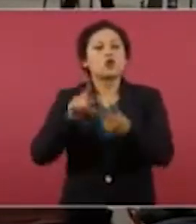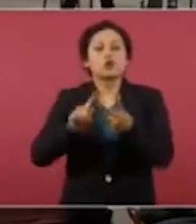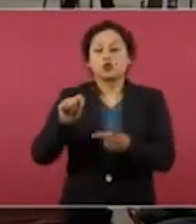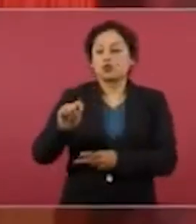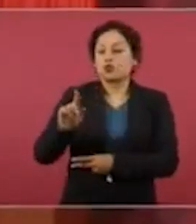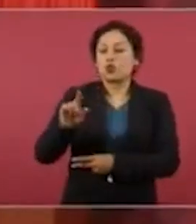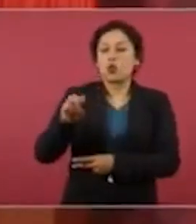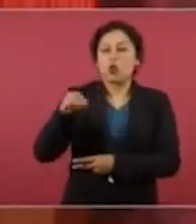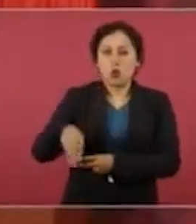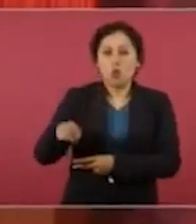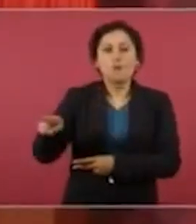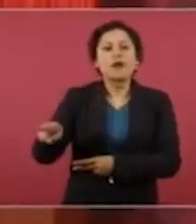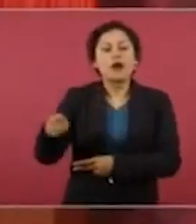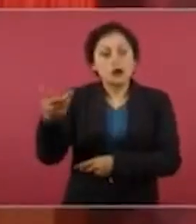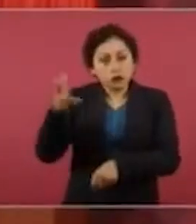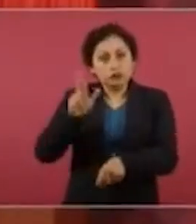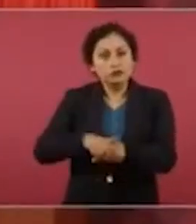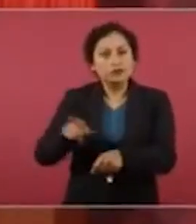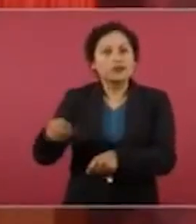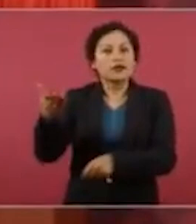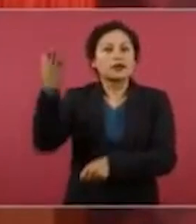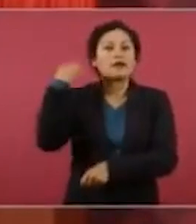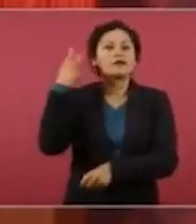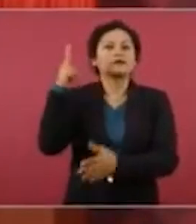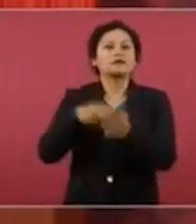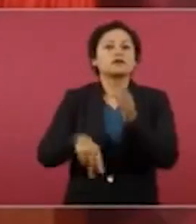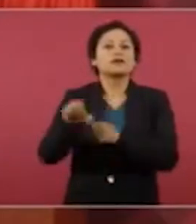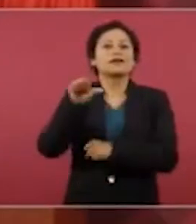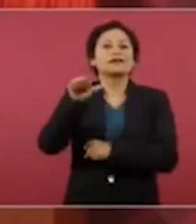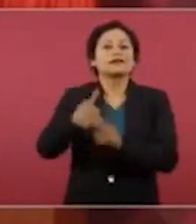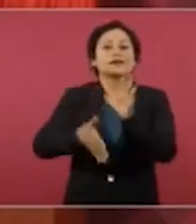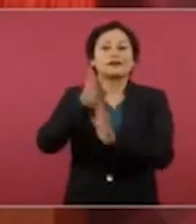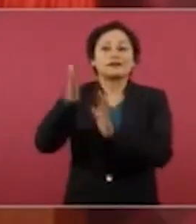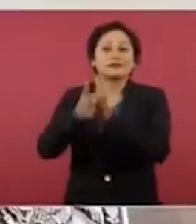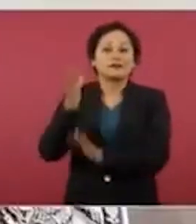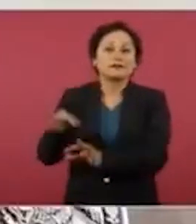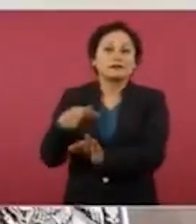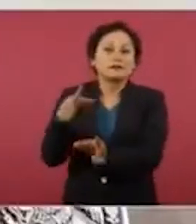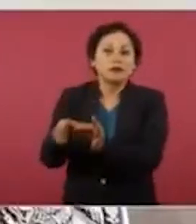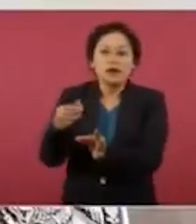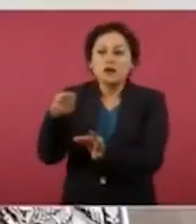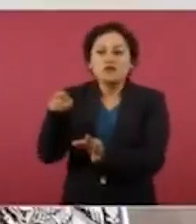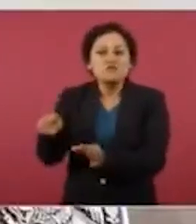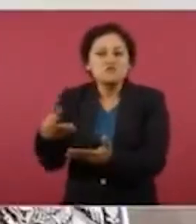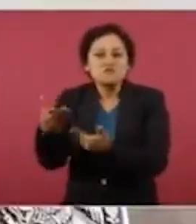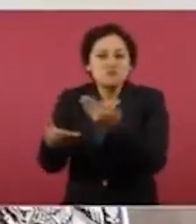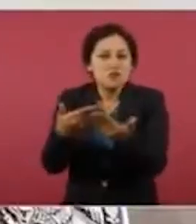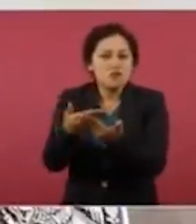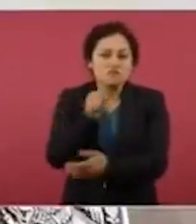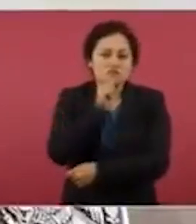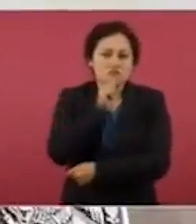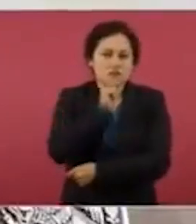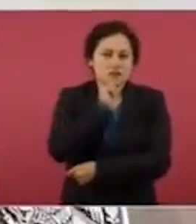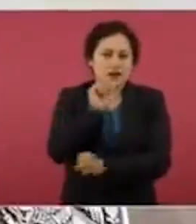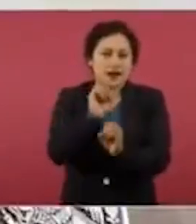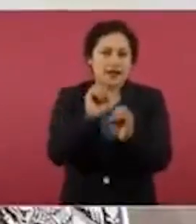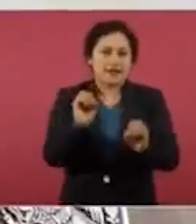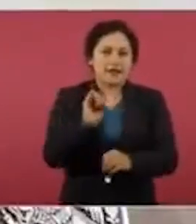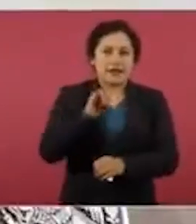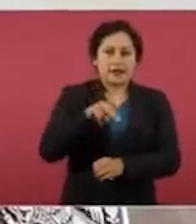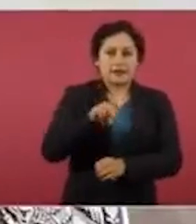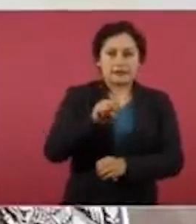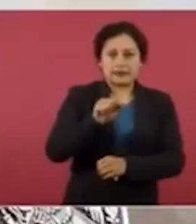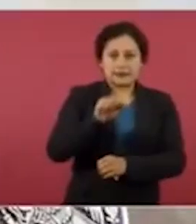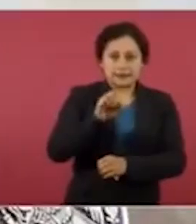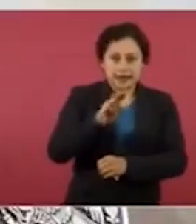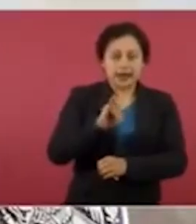construyó, se concluyó la construcción en 2016, sin embargo, nunca entrado en operación. El Insabi ha estado trabajando